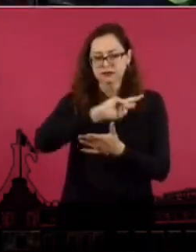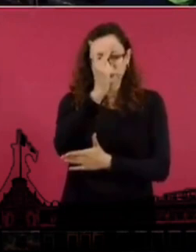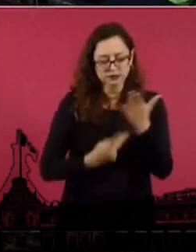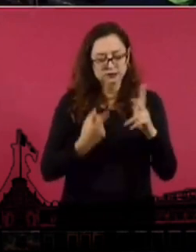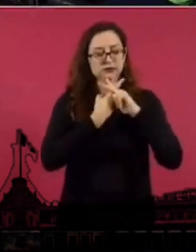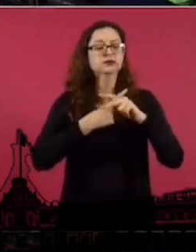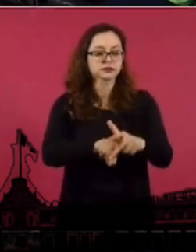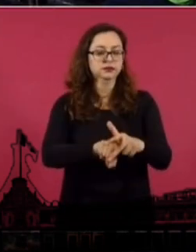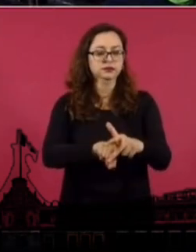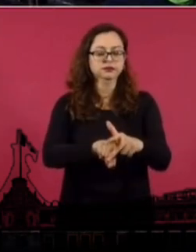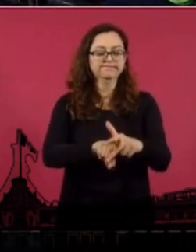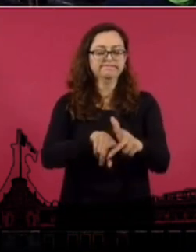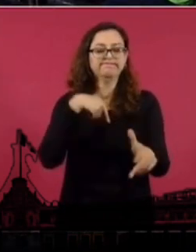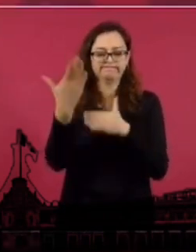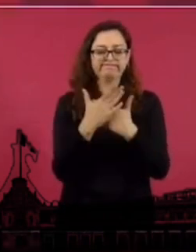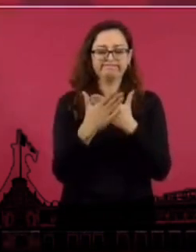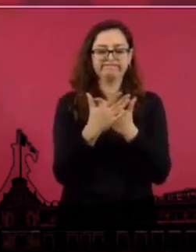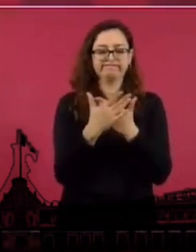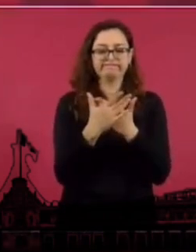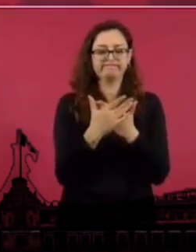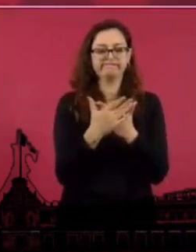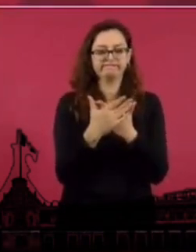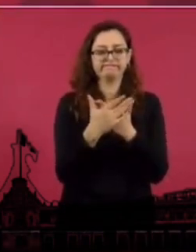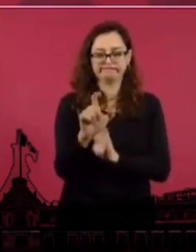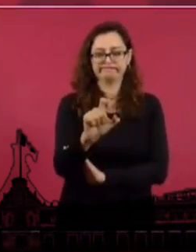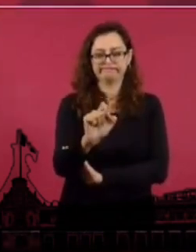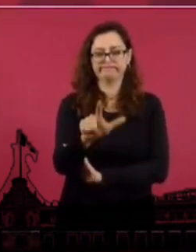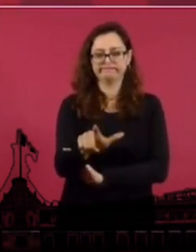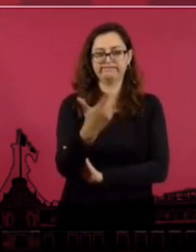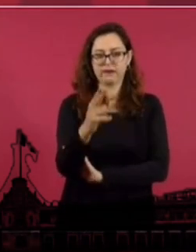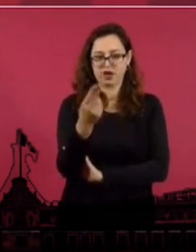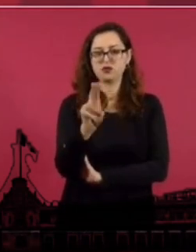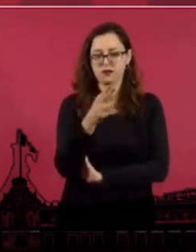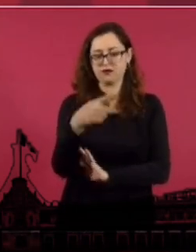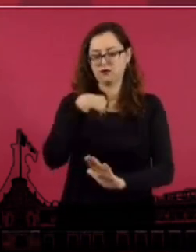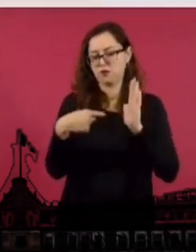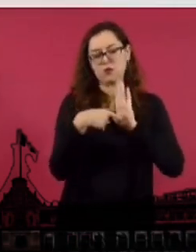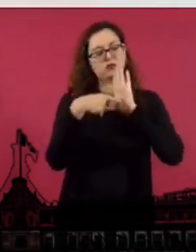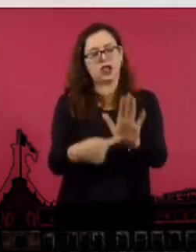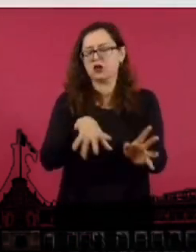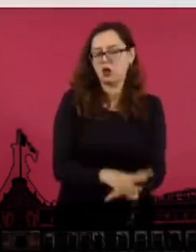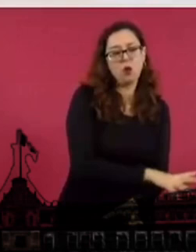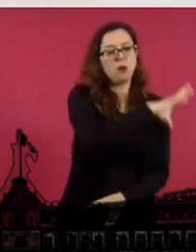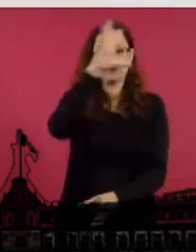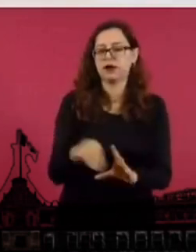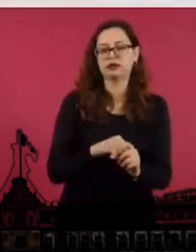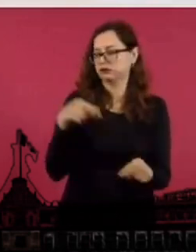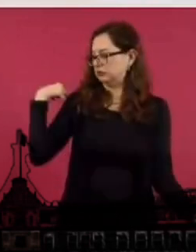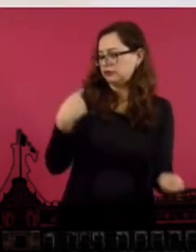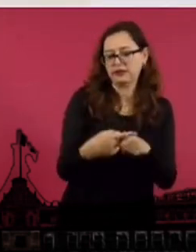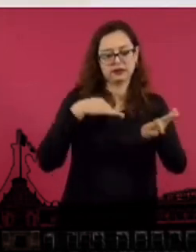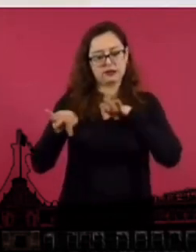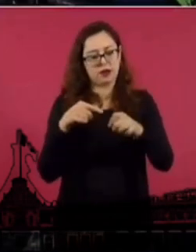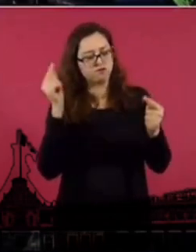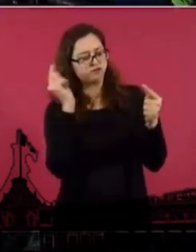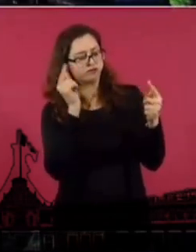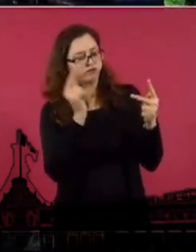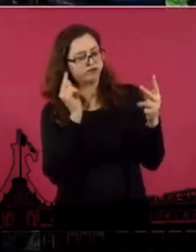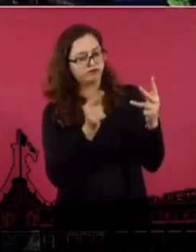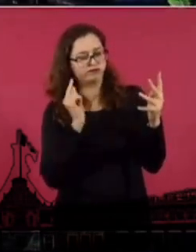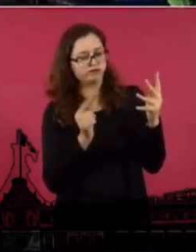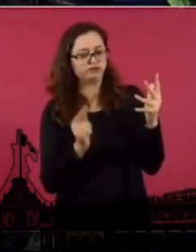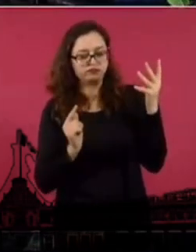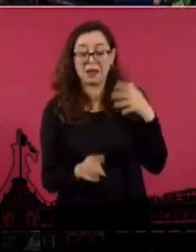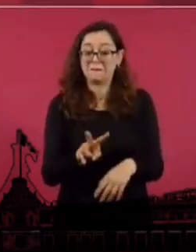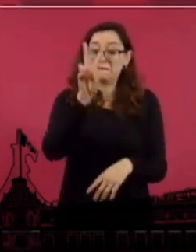El día de la marcha voy a hablar de todo. No quiero decir